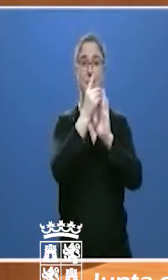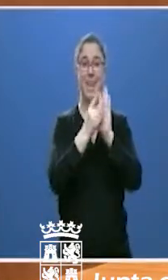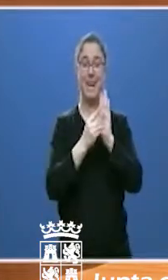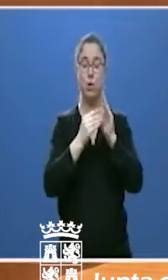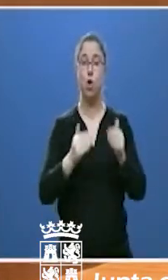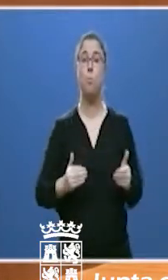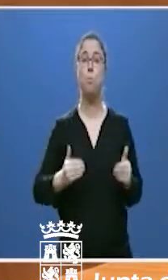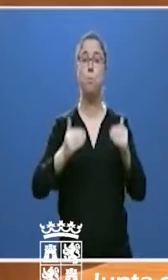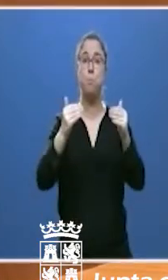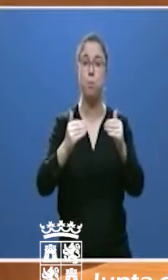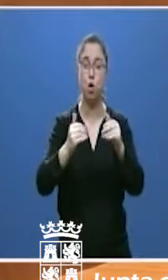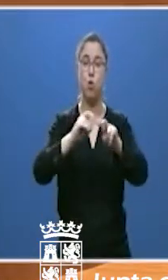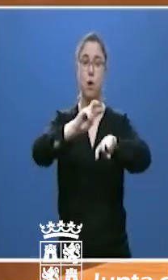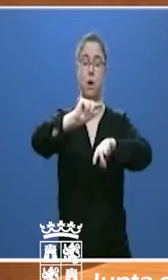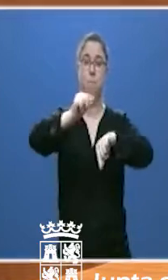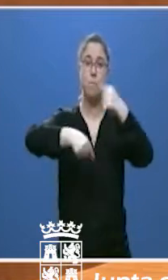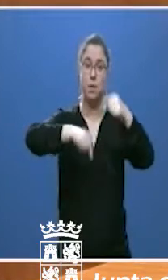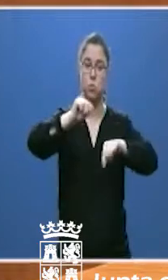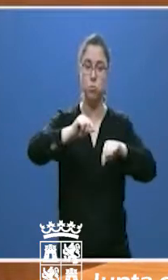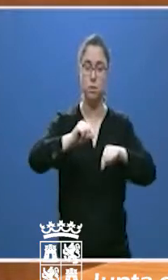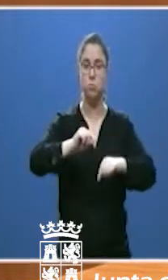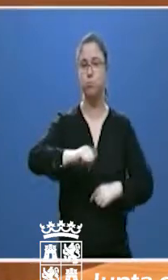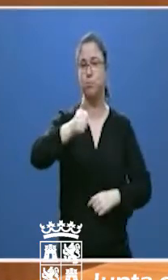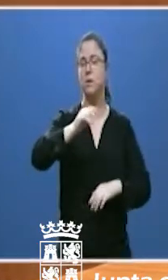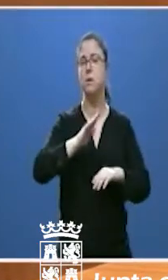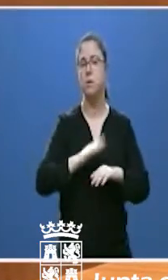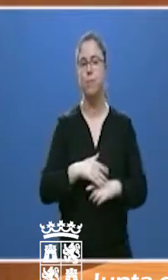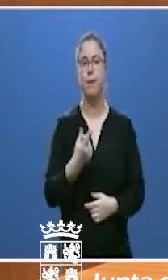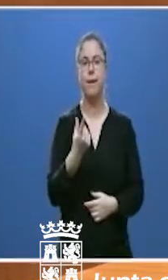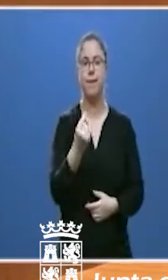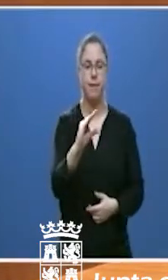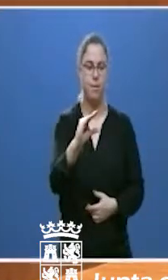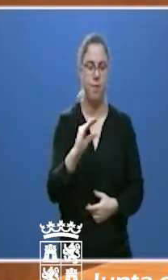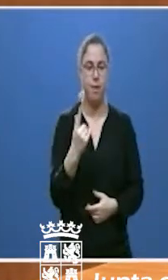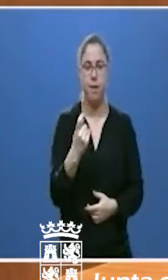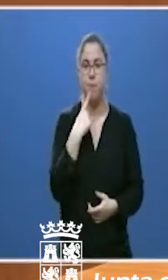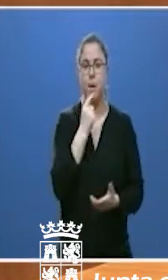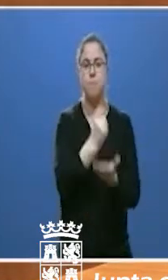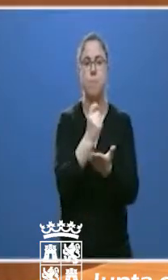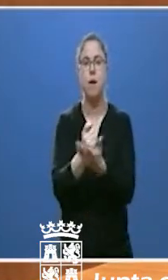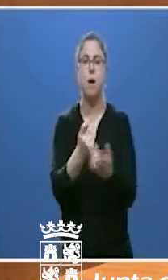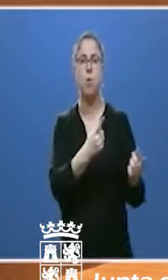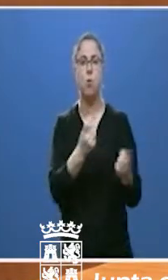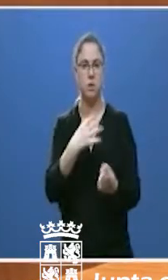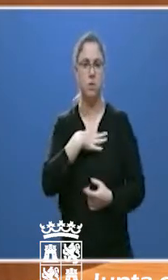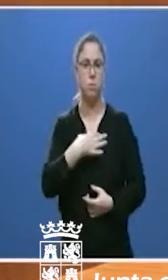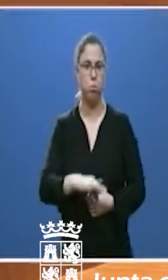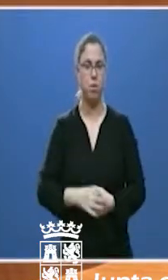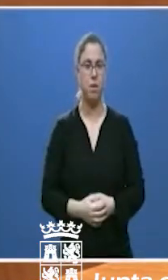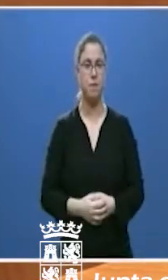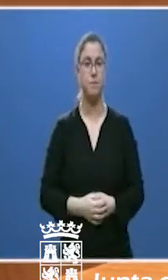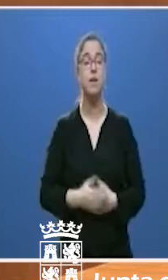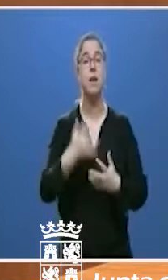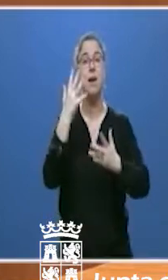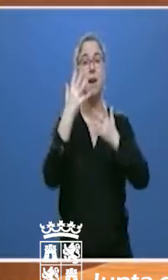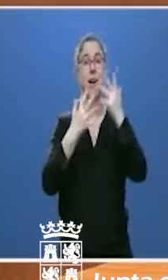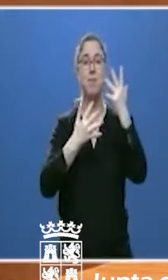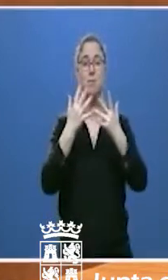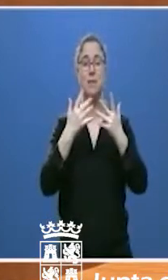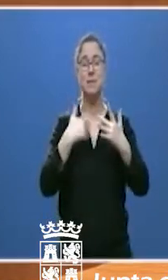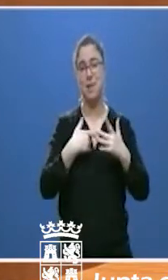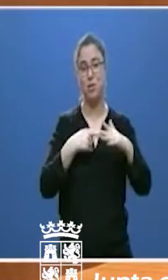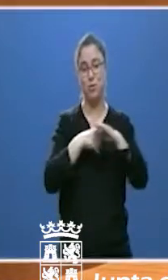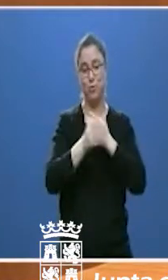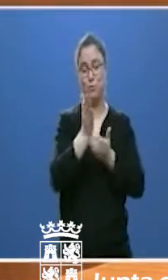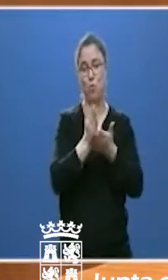presupuestaria para tener liquidez y afrontar los pagos más necesarios. La Administración de la Comunidad